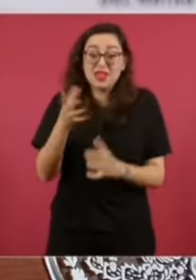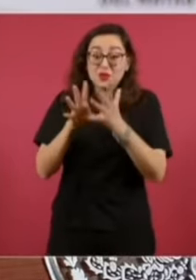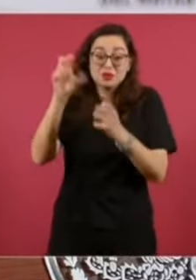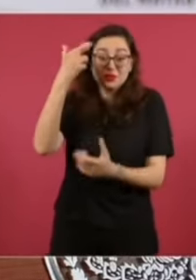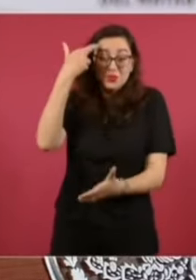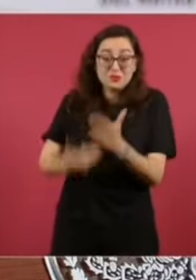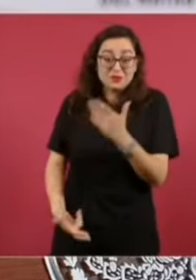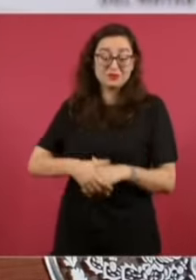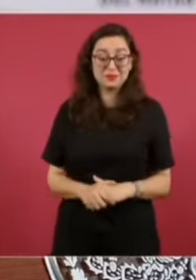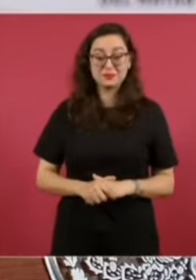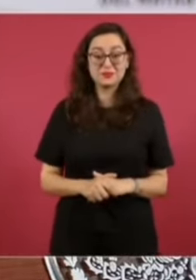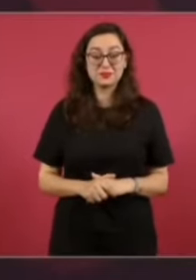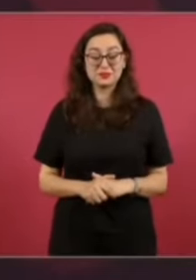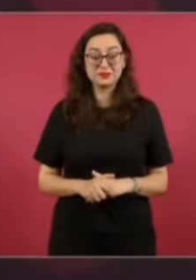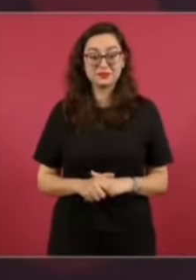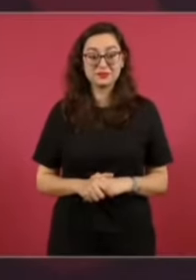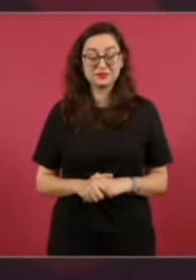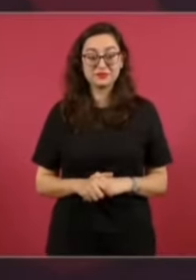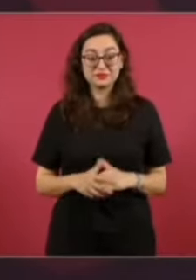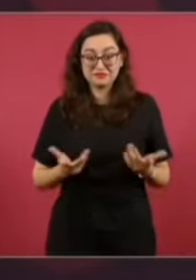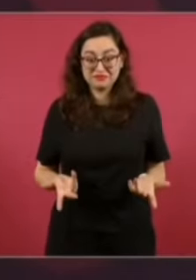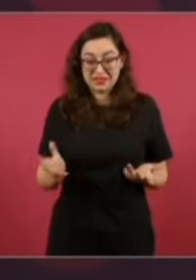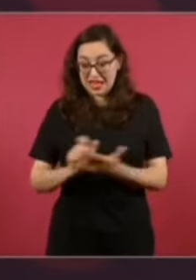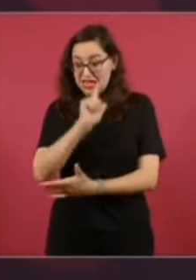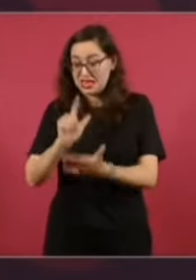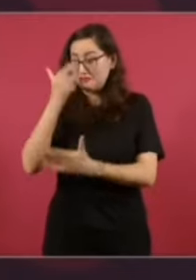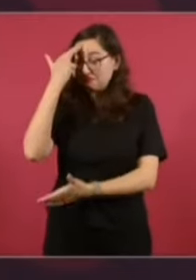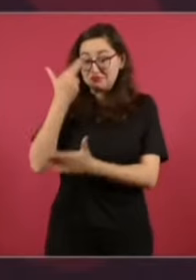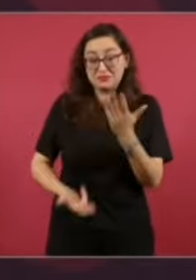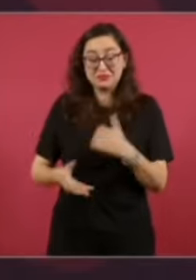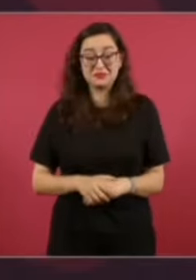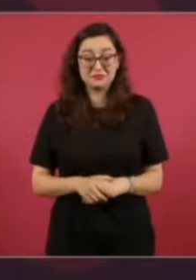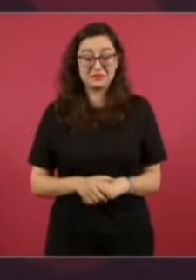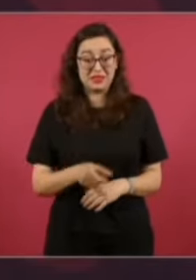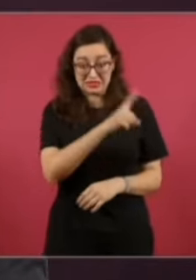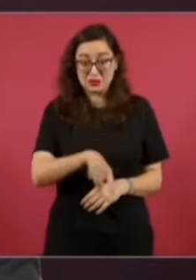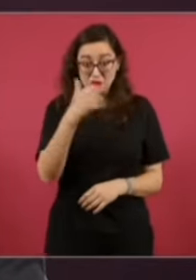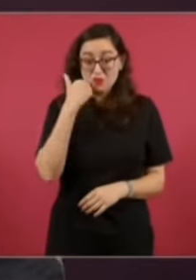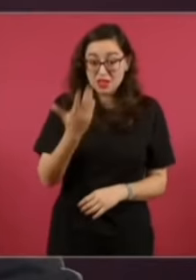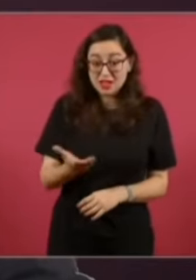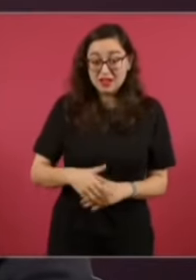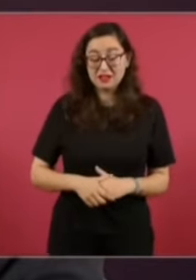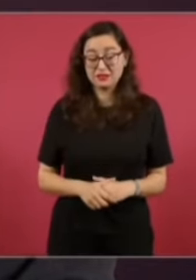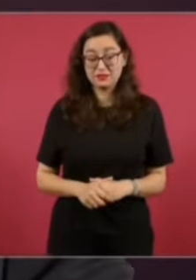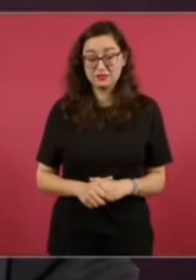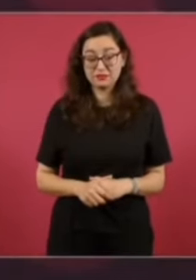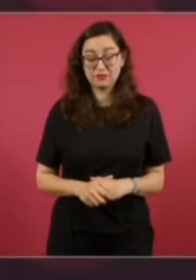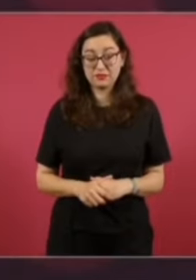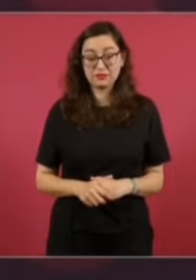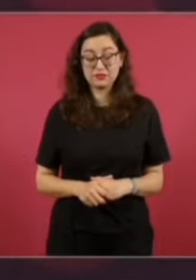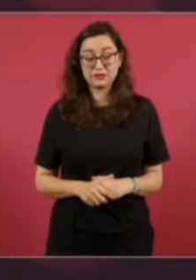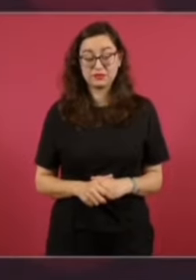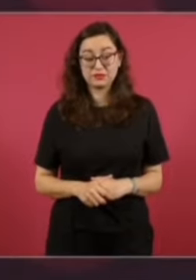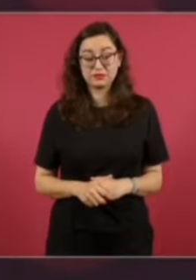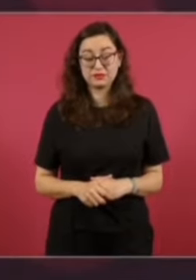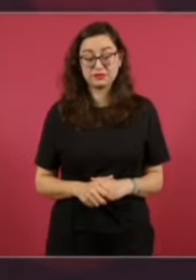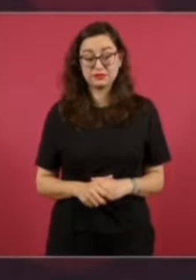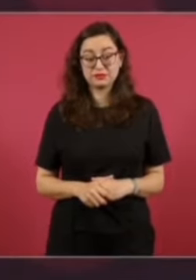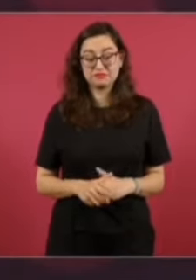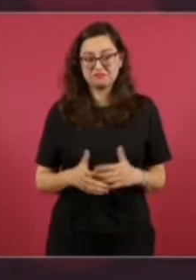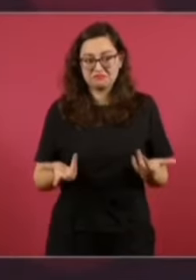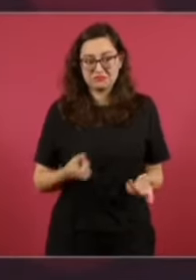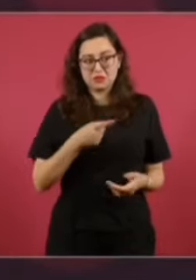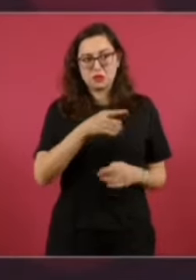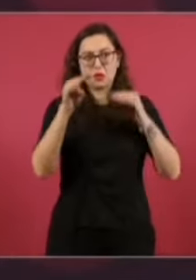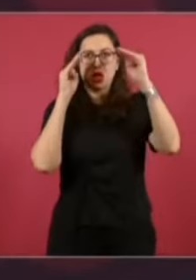viole la Constitución y se viole la ley de la materia. ¿Cómo es posible que quieran que se